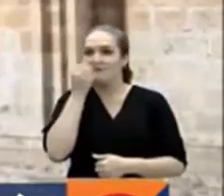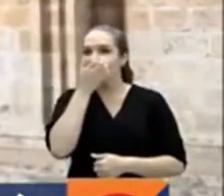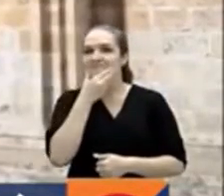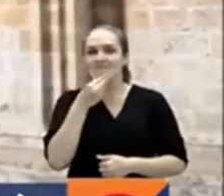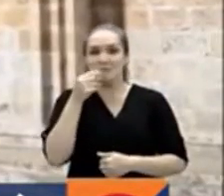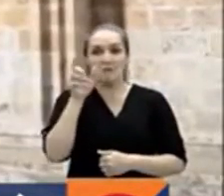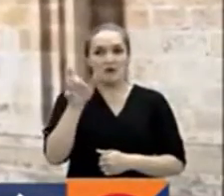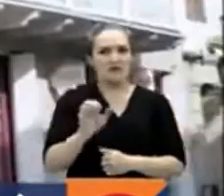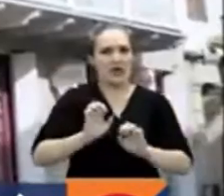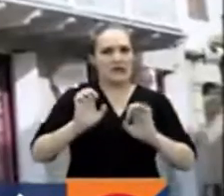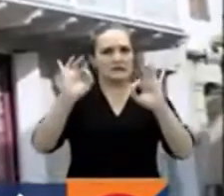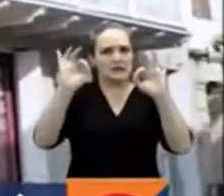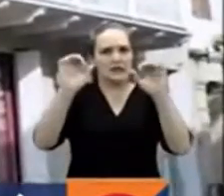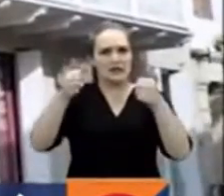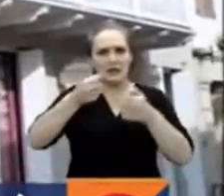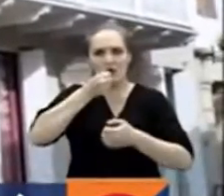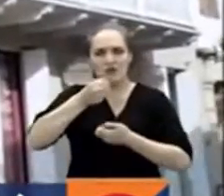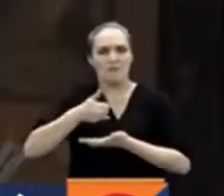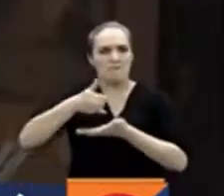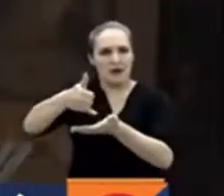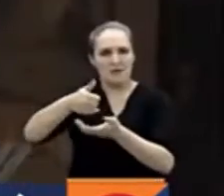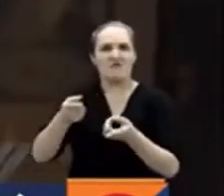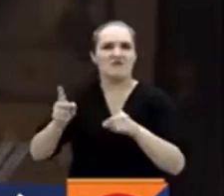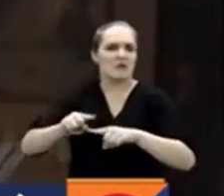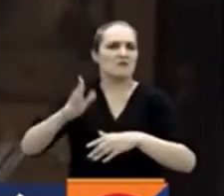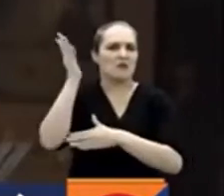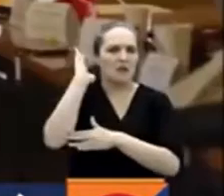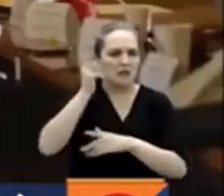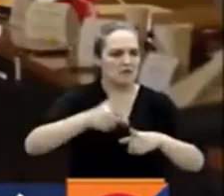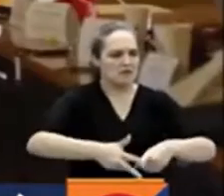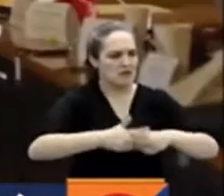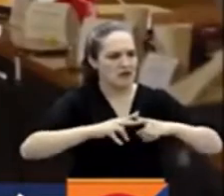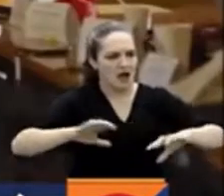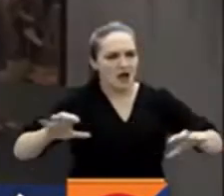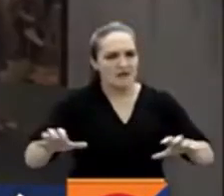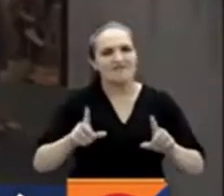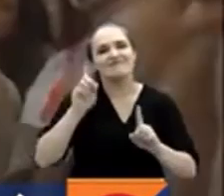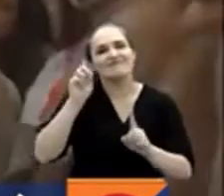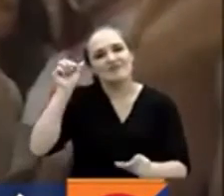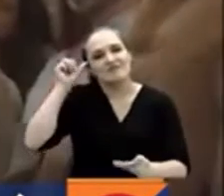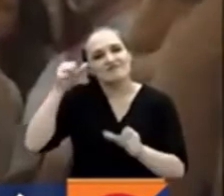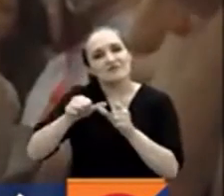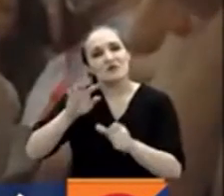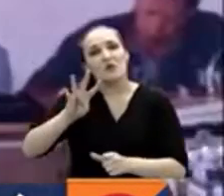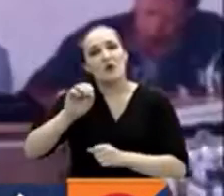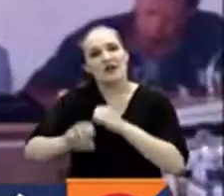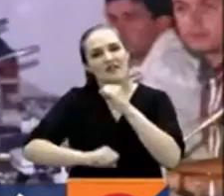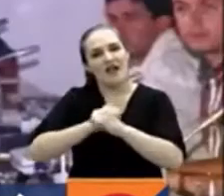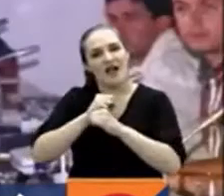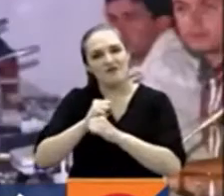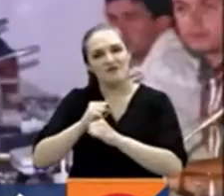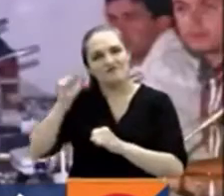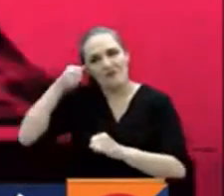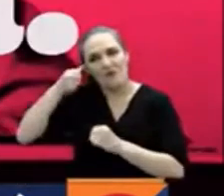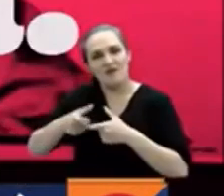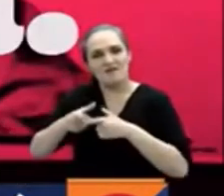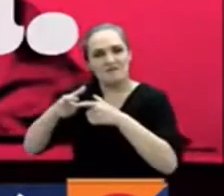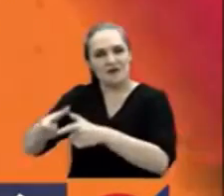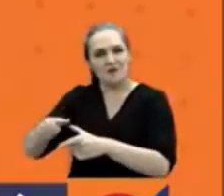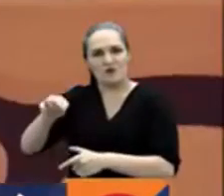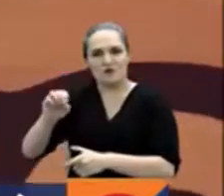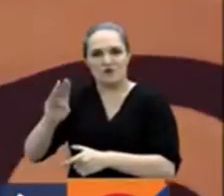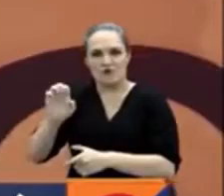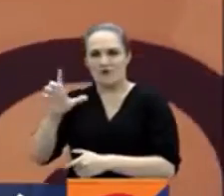periodística. Durante la cita habrá conversatorios y talleres en conmemoración a los 40 años del Nobel Gabriel García